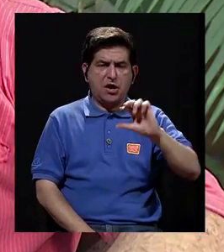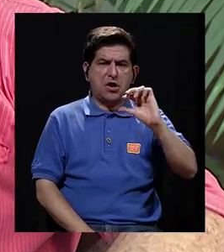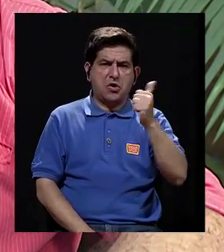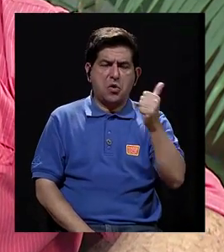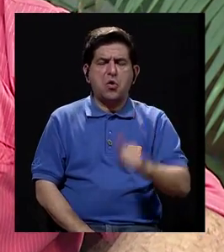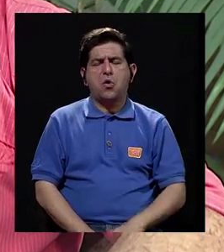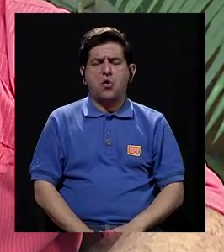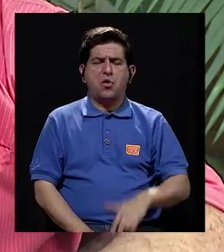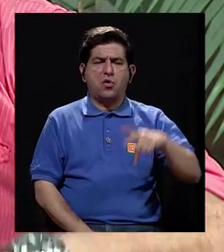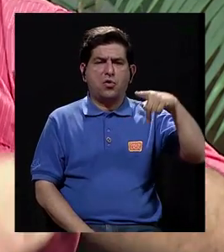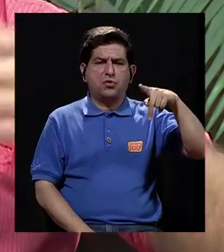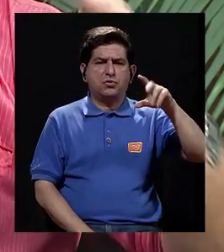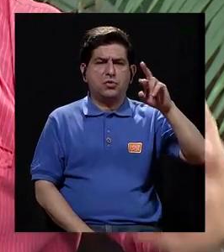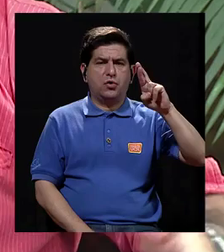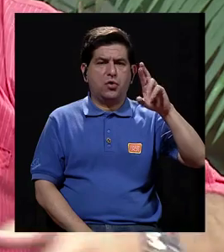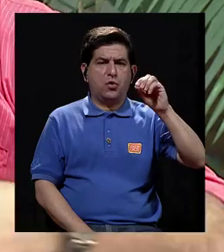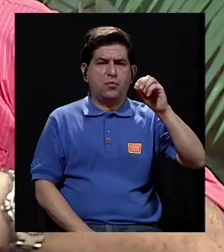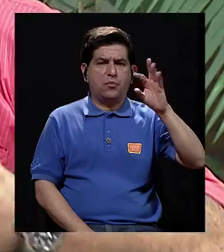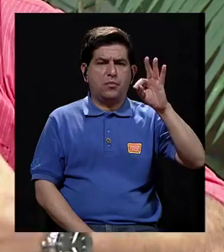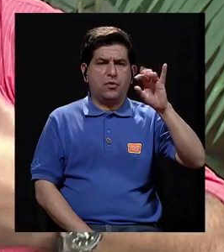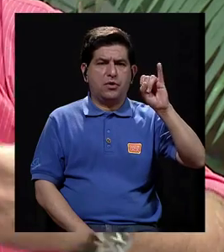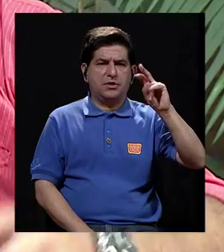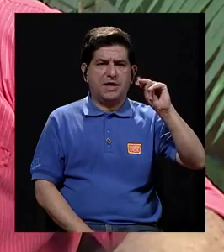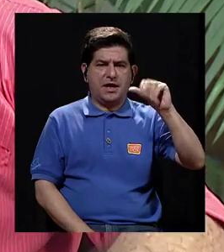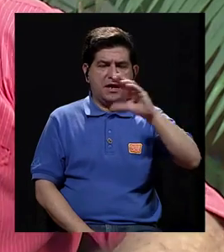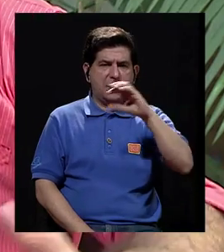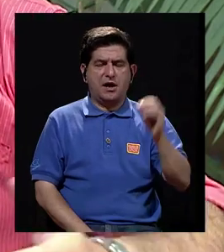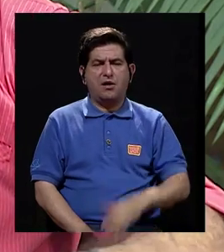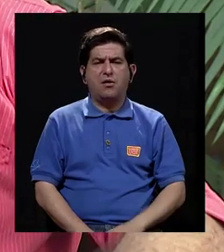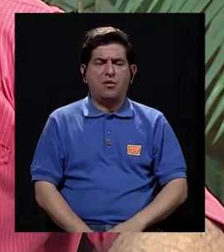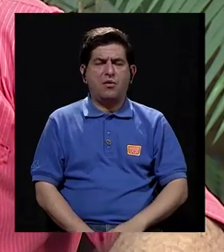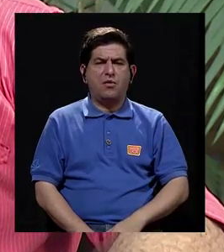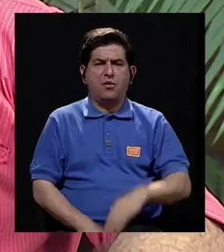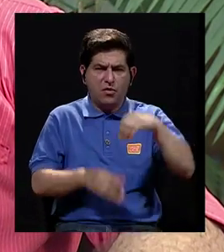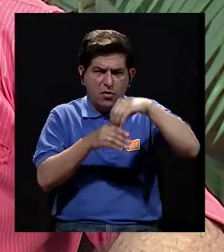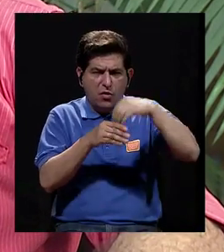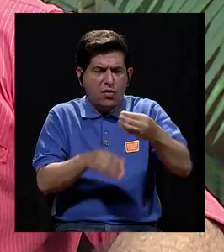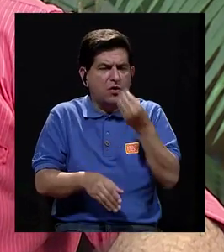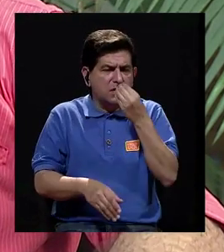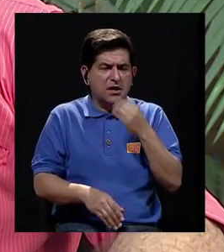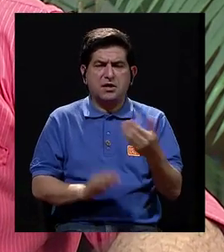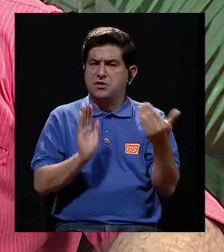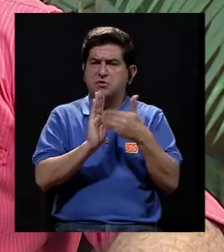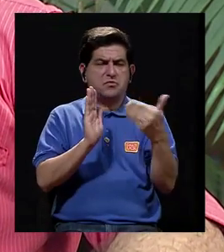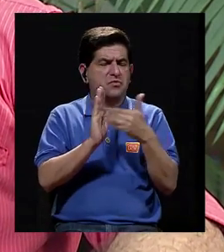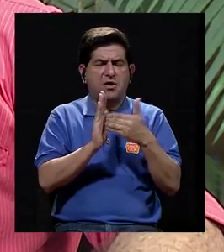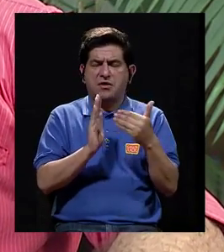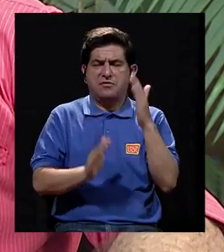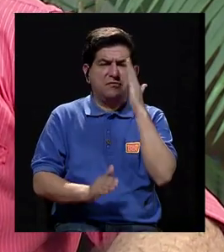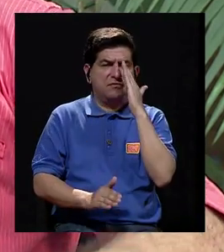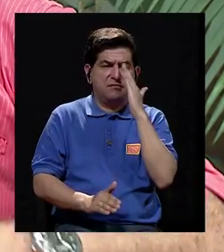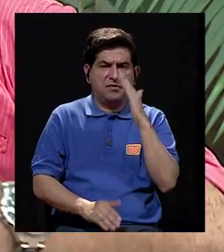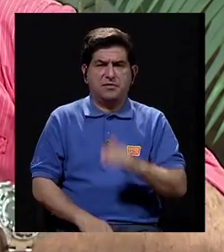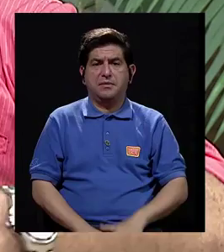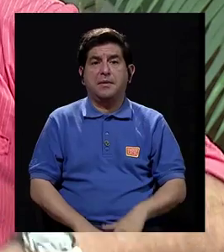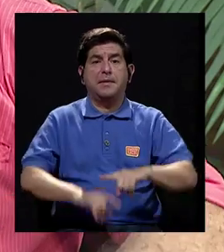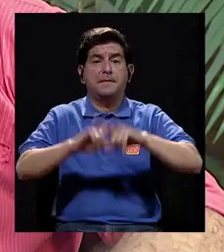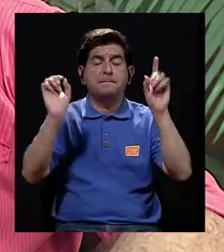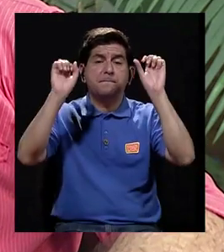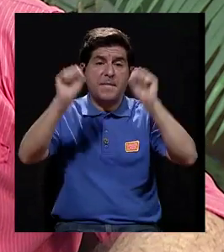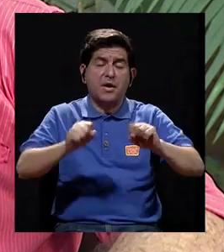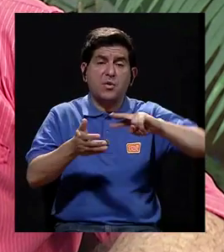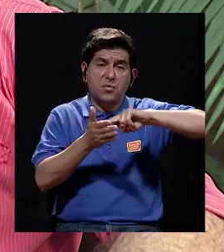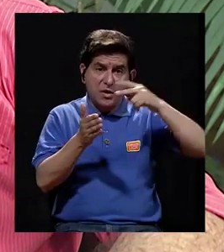importante, y el resto vienen a ser proteínas, nutrientes adicionales que, si bien es cierto, no le van a producir ningún daño a la mamá, pero